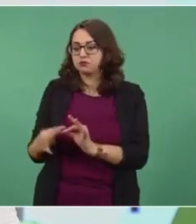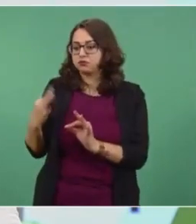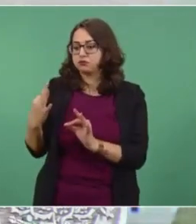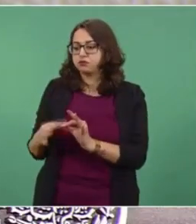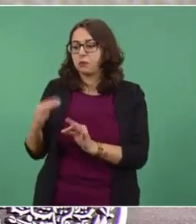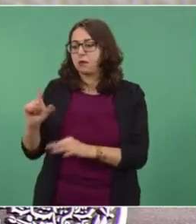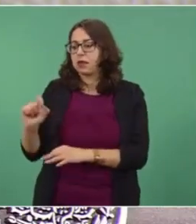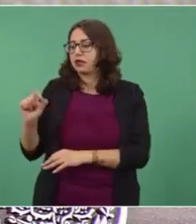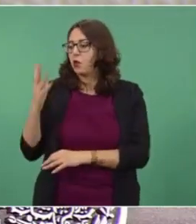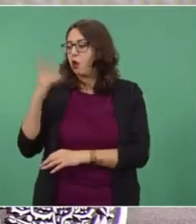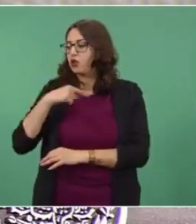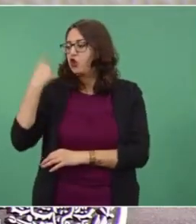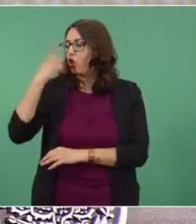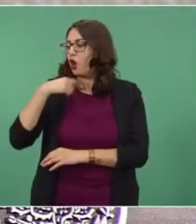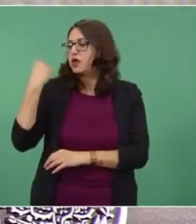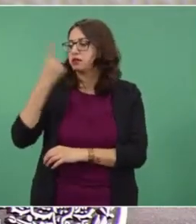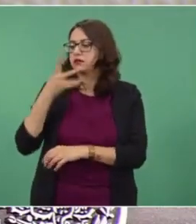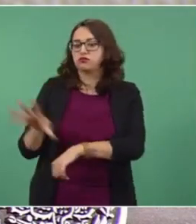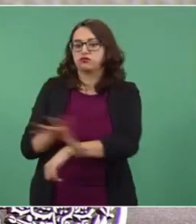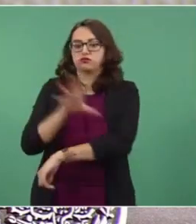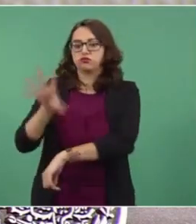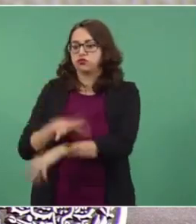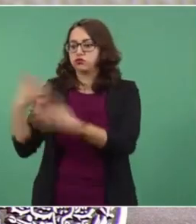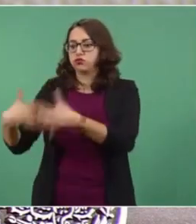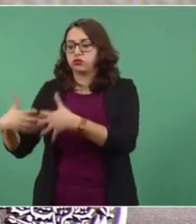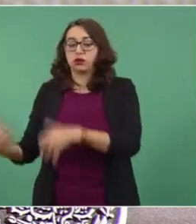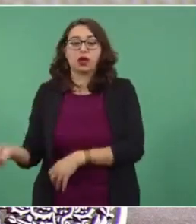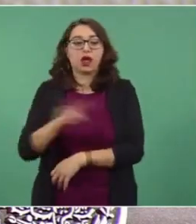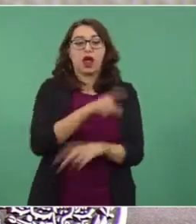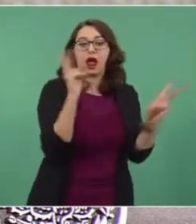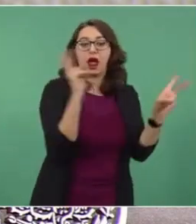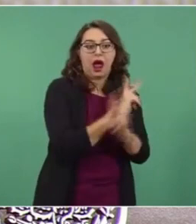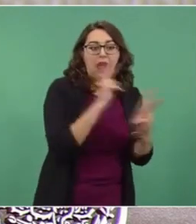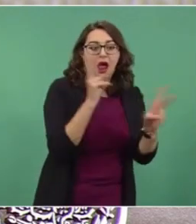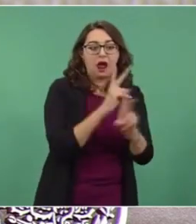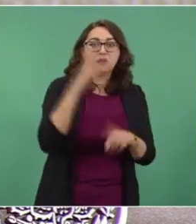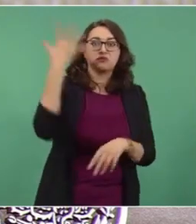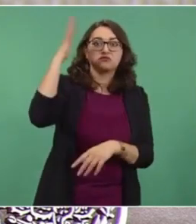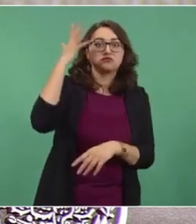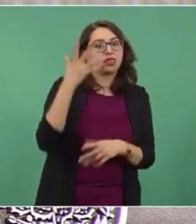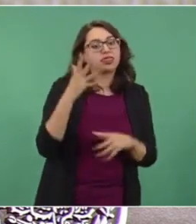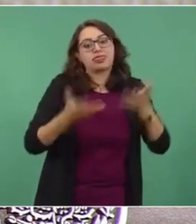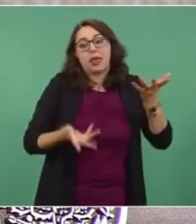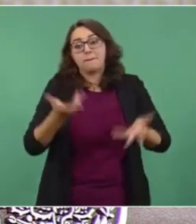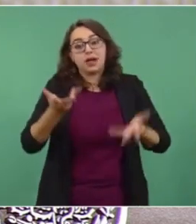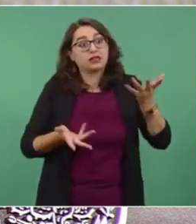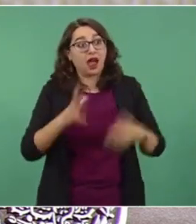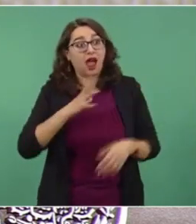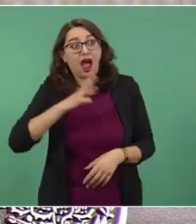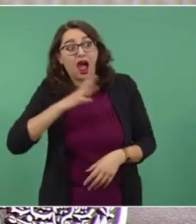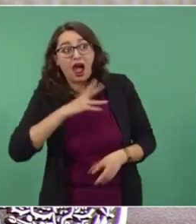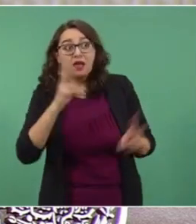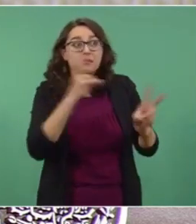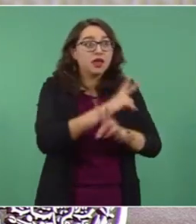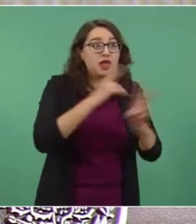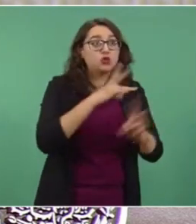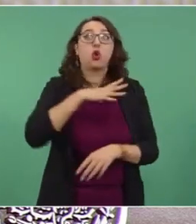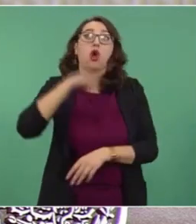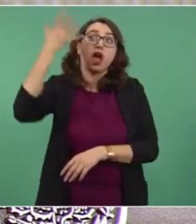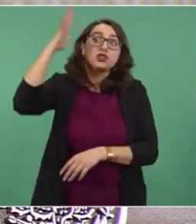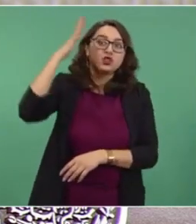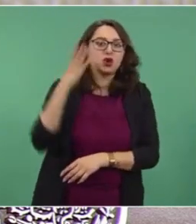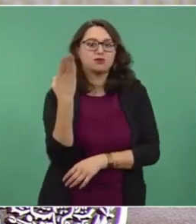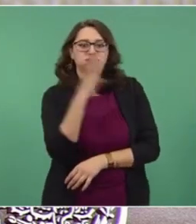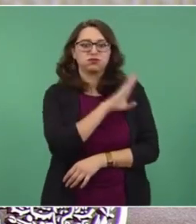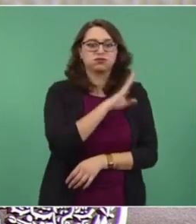trabajan las 24 horas, la solar y la eólica no son. Actualmente la Comisión Federal de Electricidad